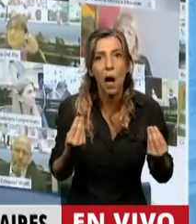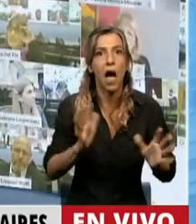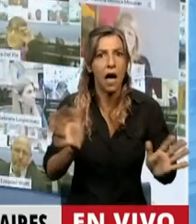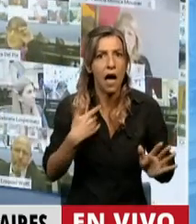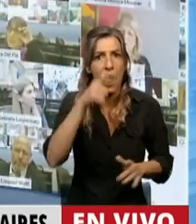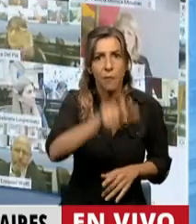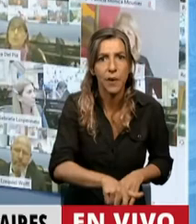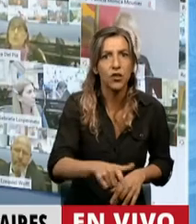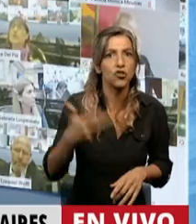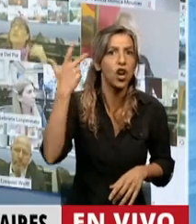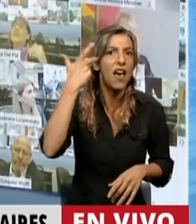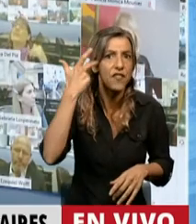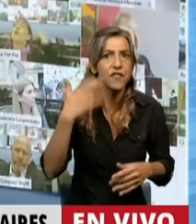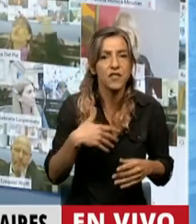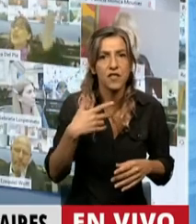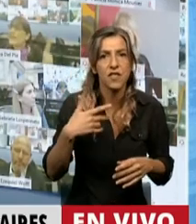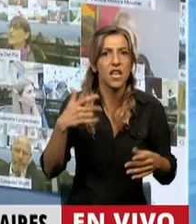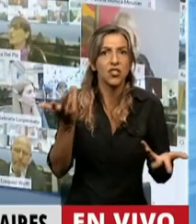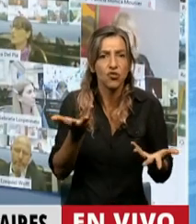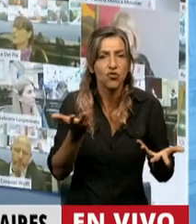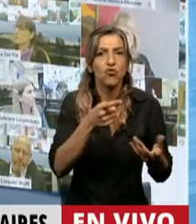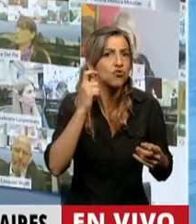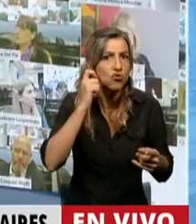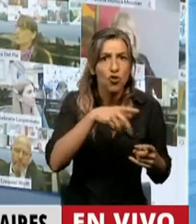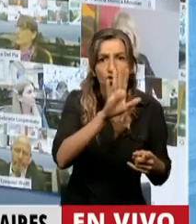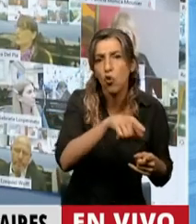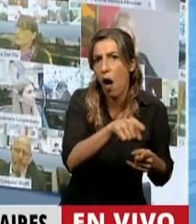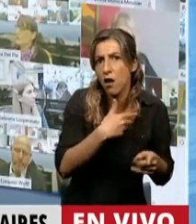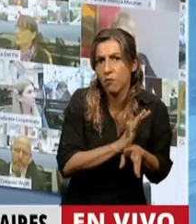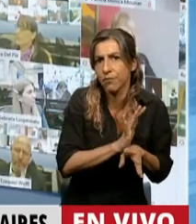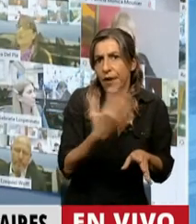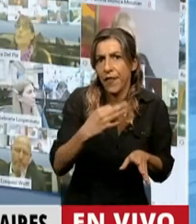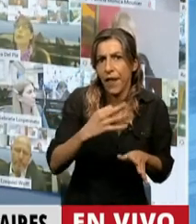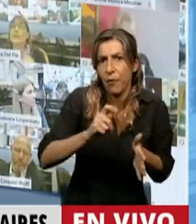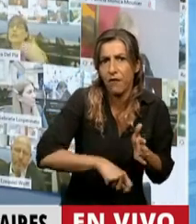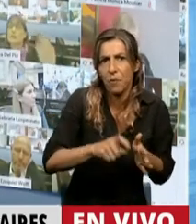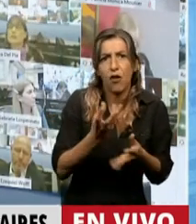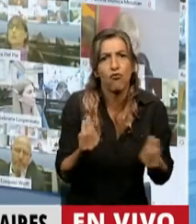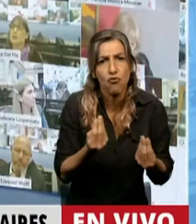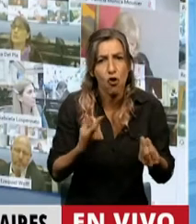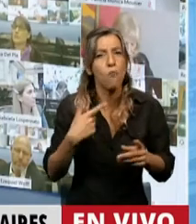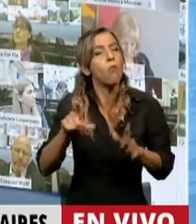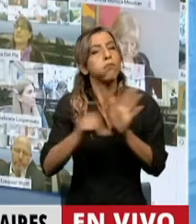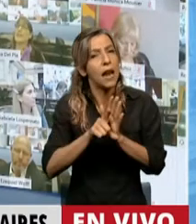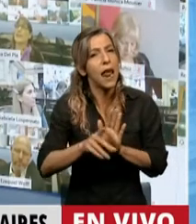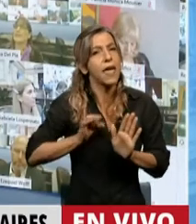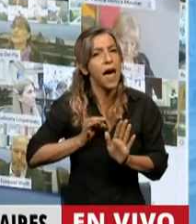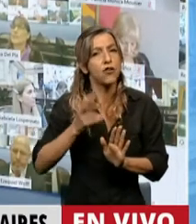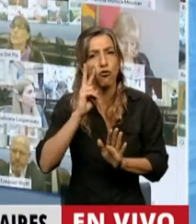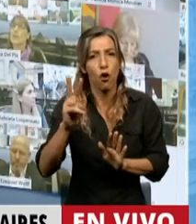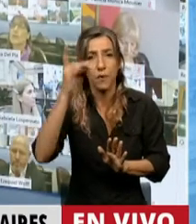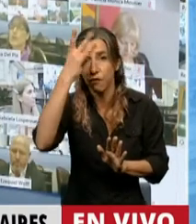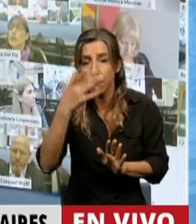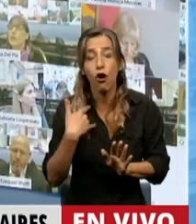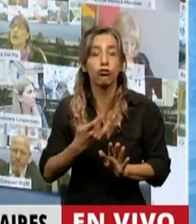18 años debía demostrar ella que no había dado su consentimiento. Y por lo tanto, tuvo que ser modificada esta ley en 2012 luego del